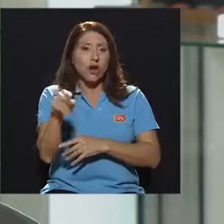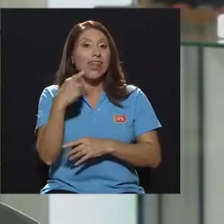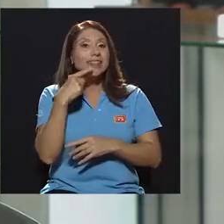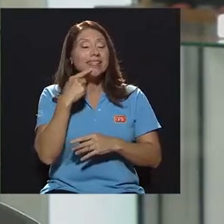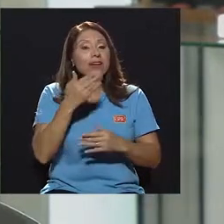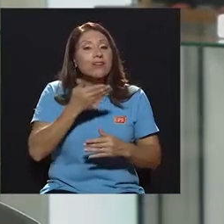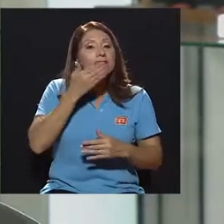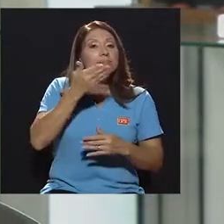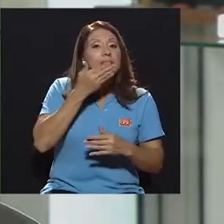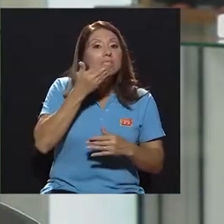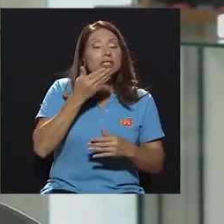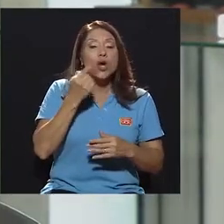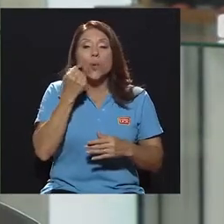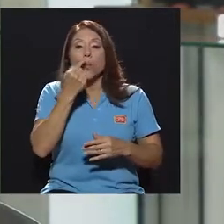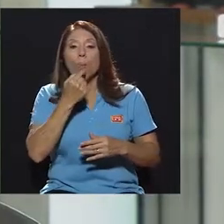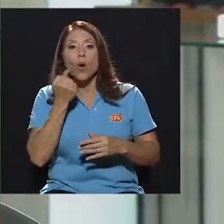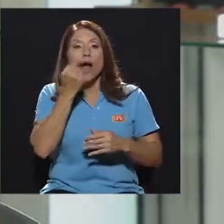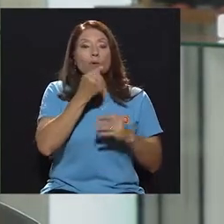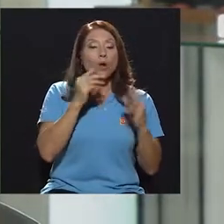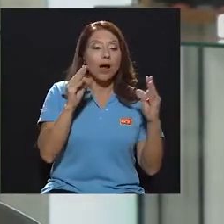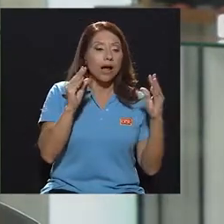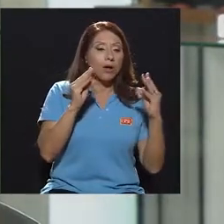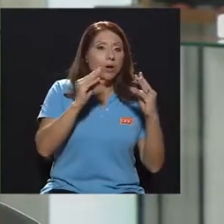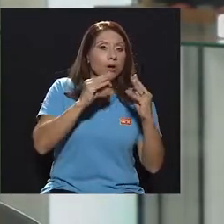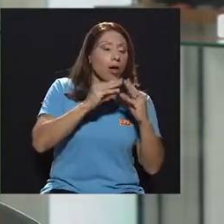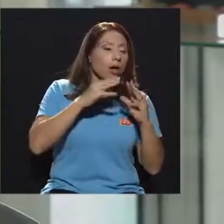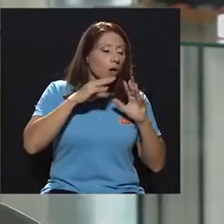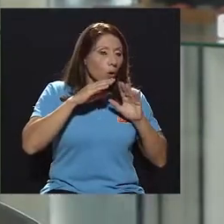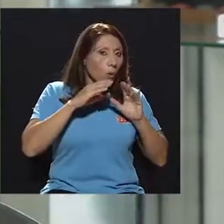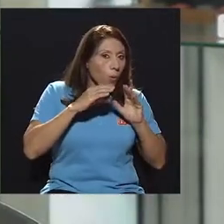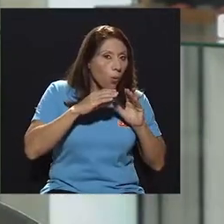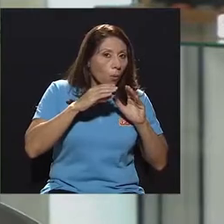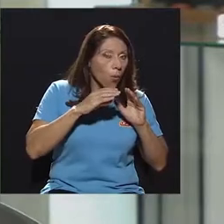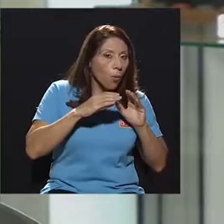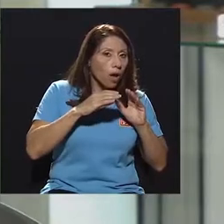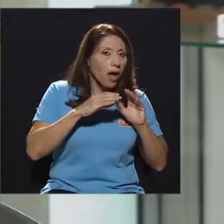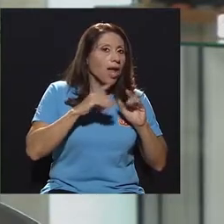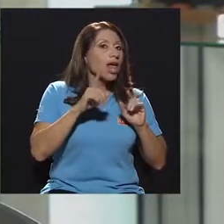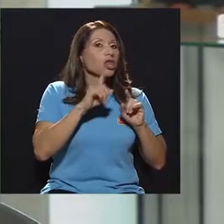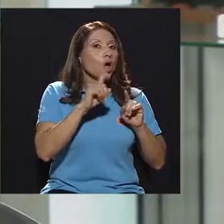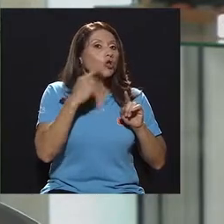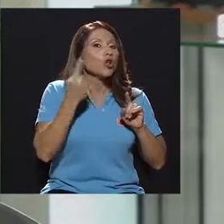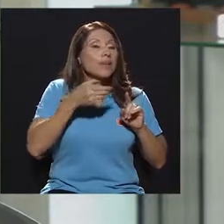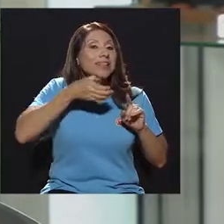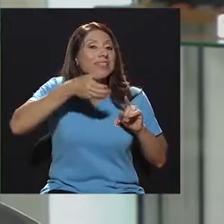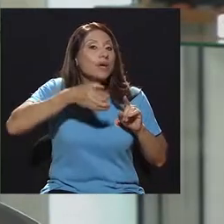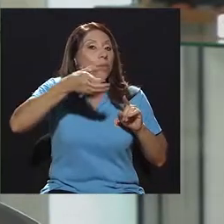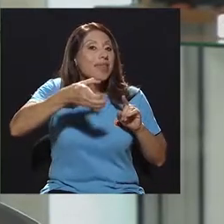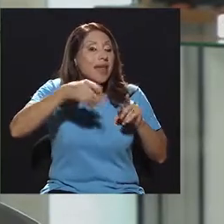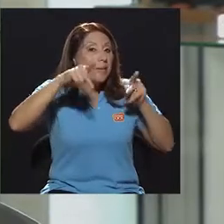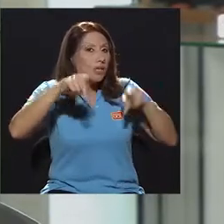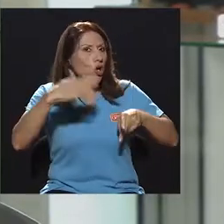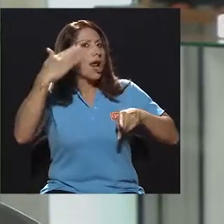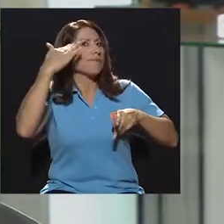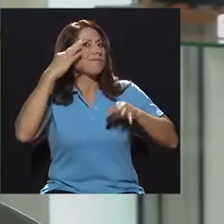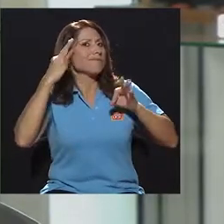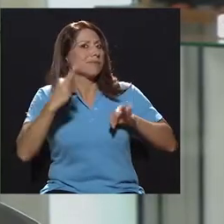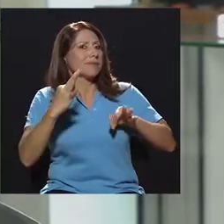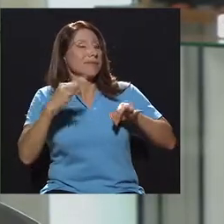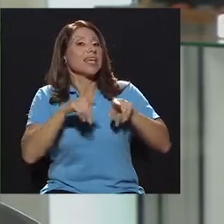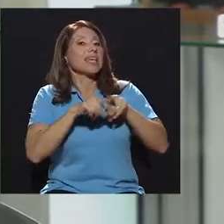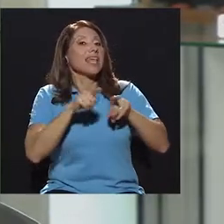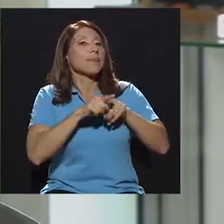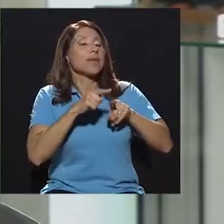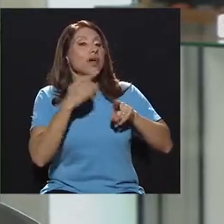respiración boca a boca, solamente que se recomienda que la persona esté entrenada y que haya una barrera de protección entre la víctima y yo.